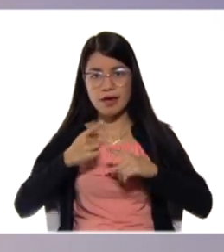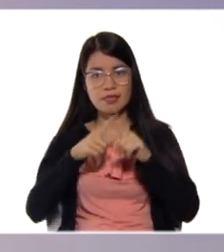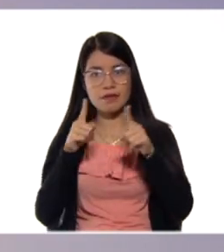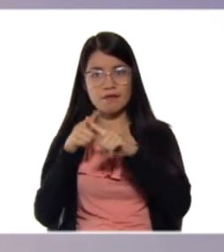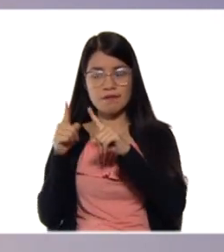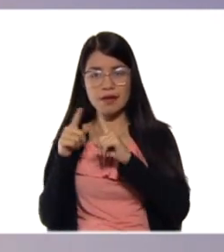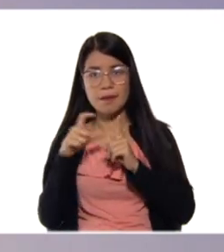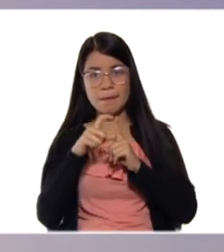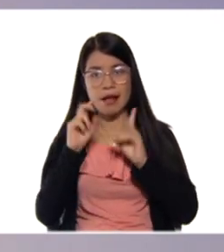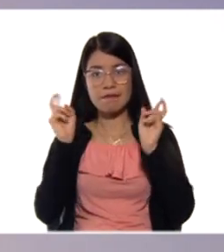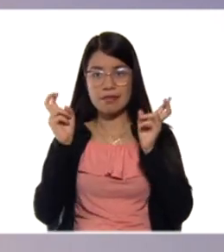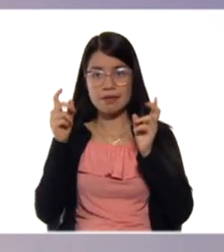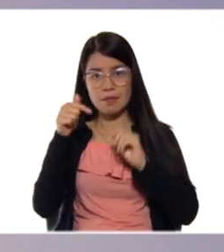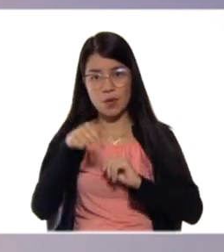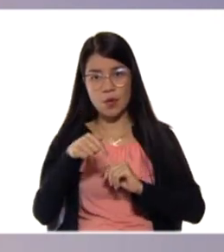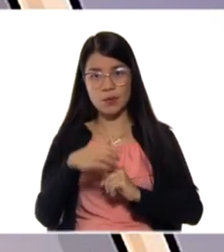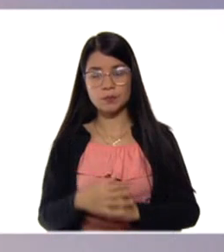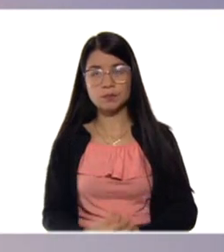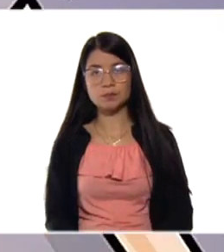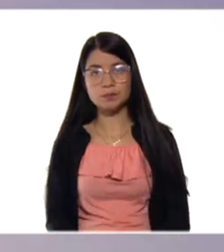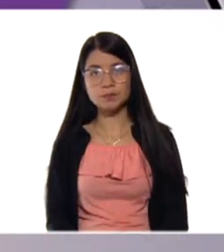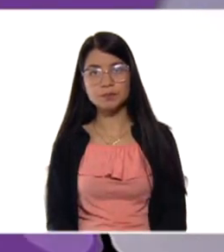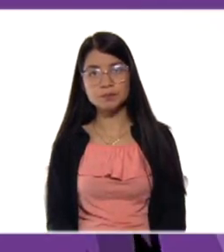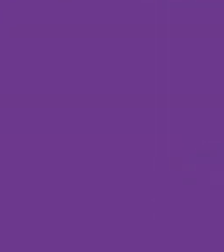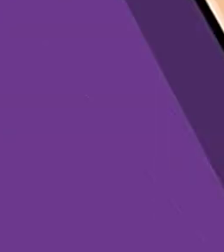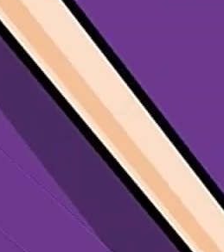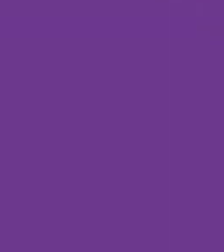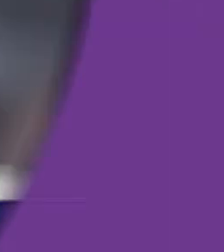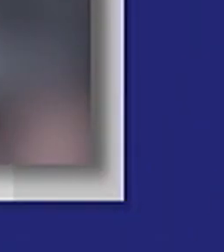teóricos del día de hoy. Adelante profesor.